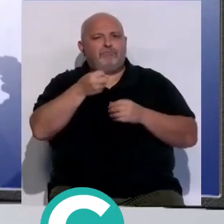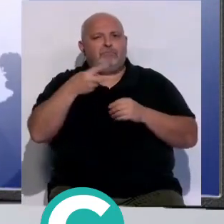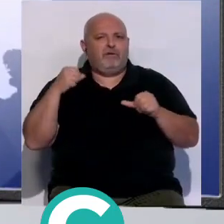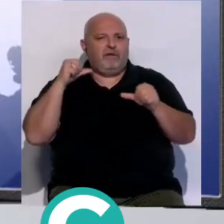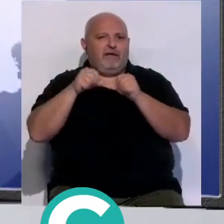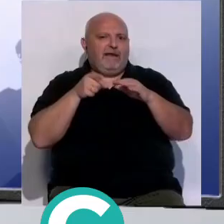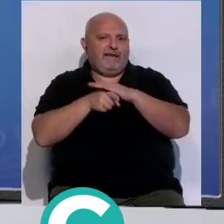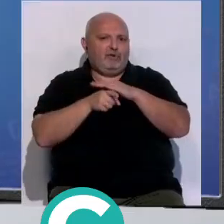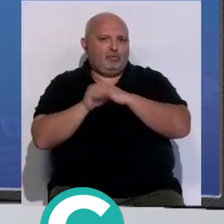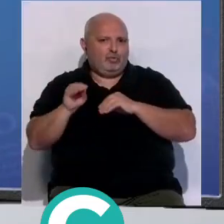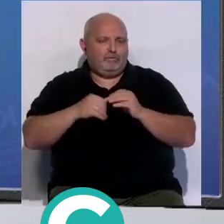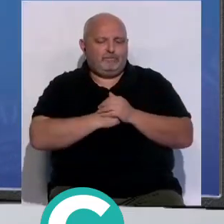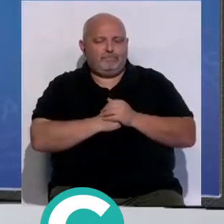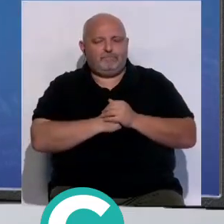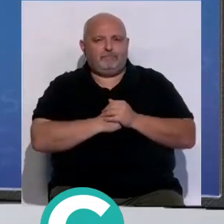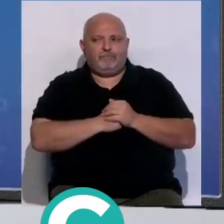de gestión